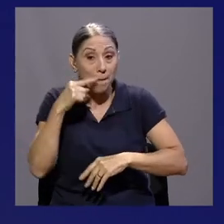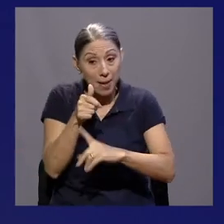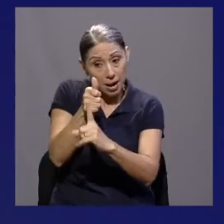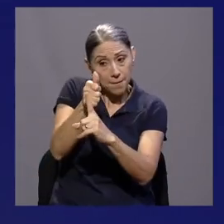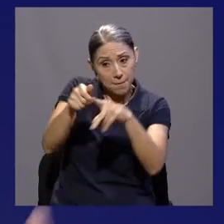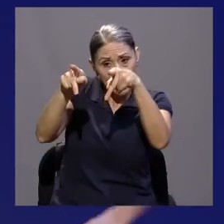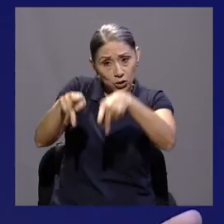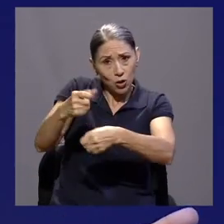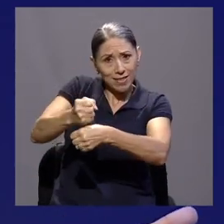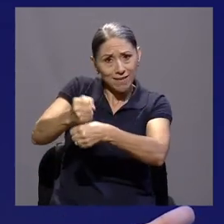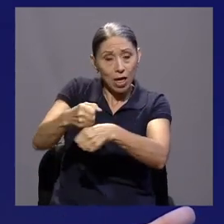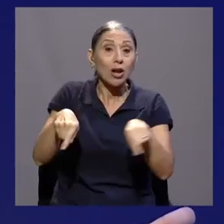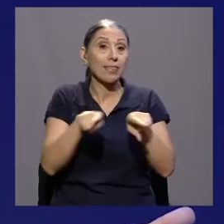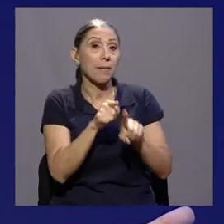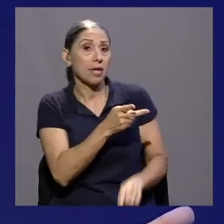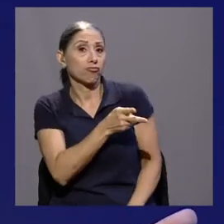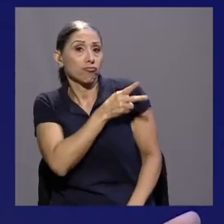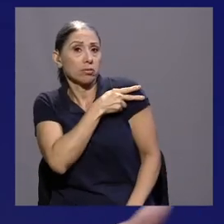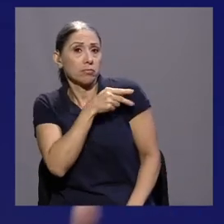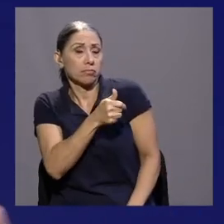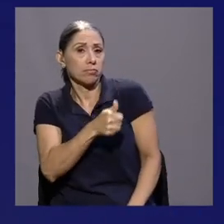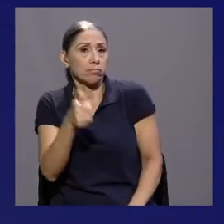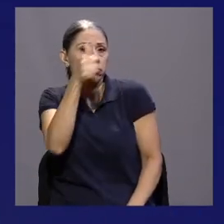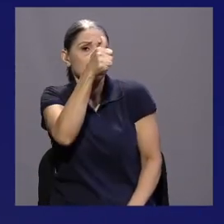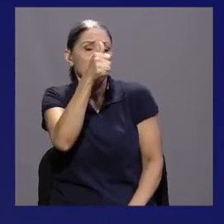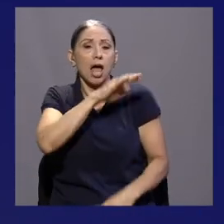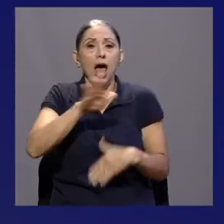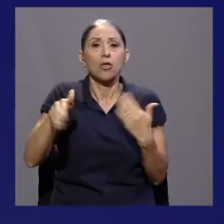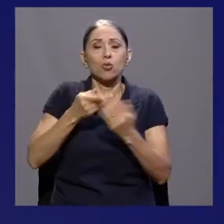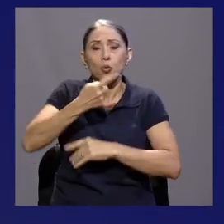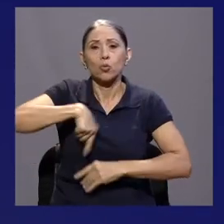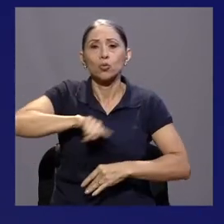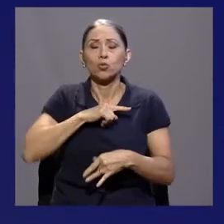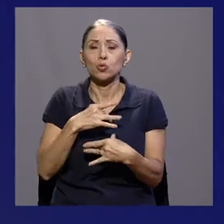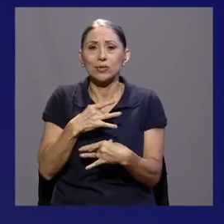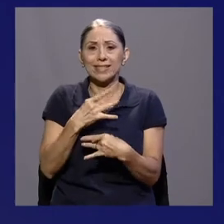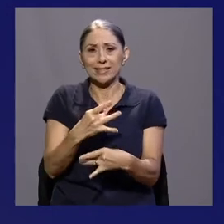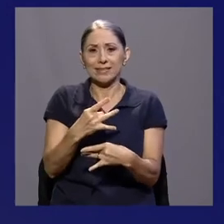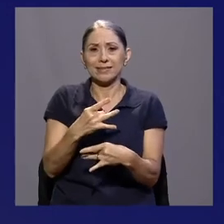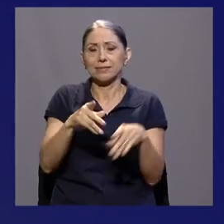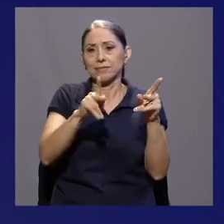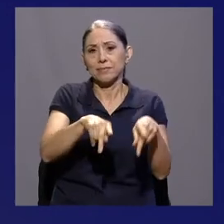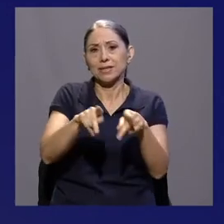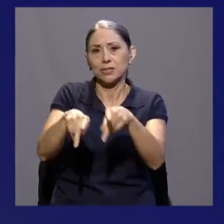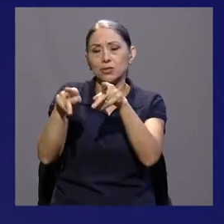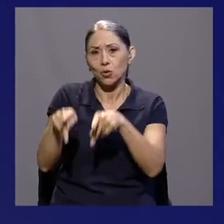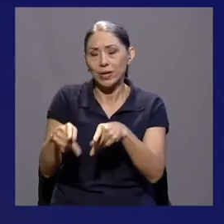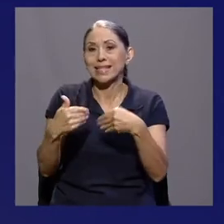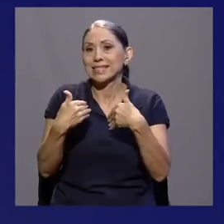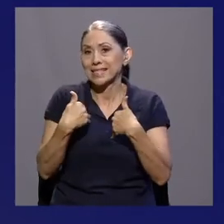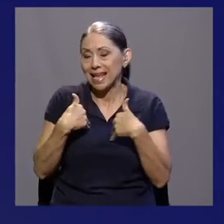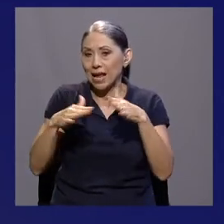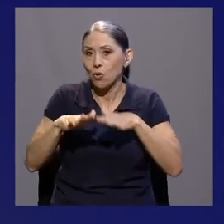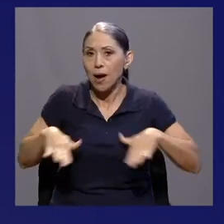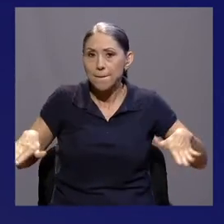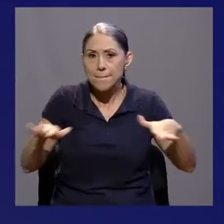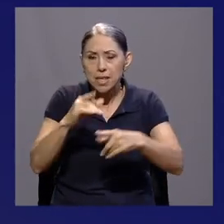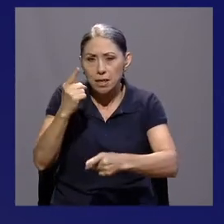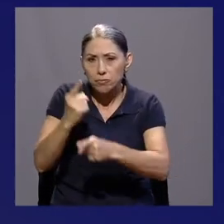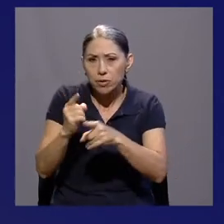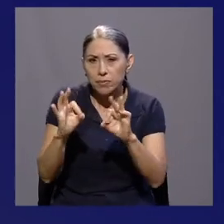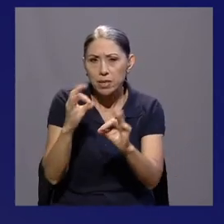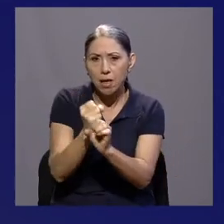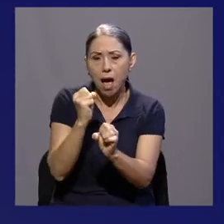para la persona trabajadora como para los empleadores. Porque a todos nos interesa que las personas tengan un ambiente